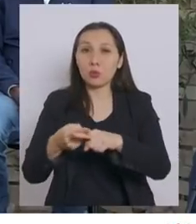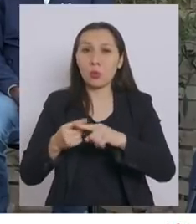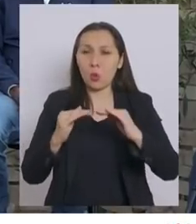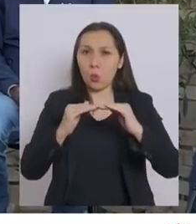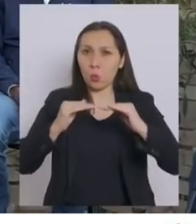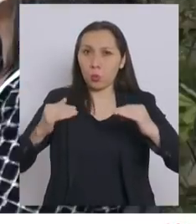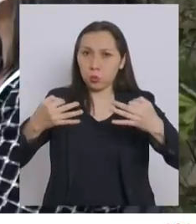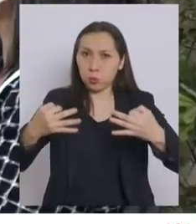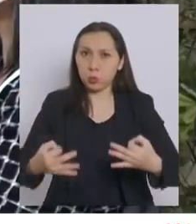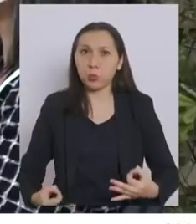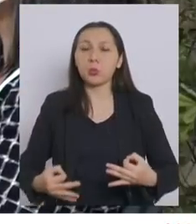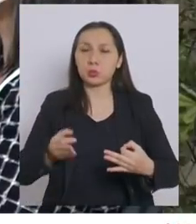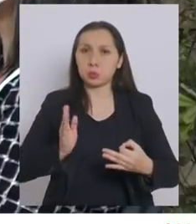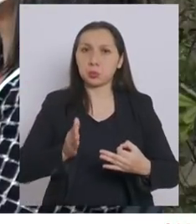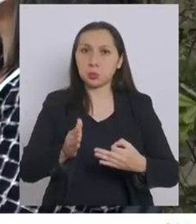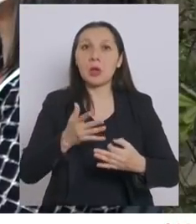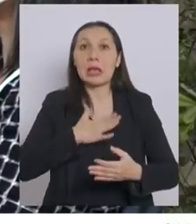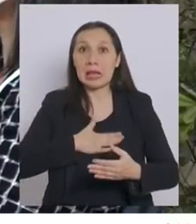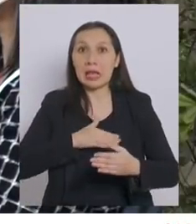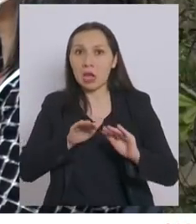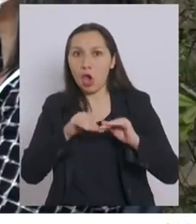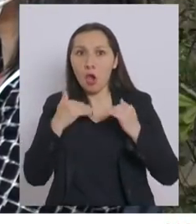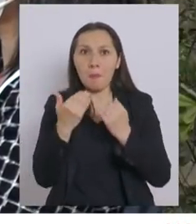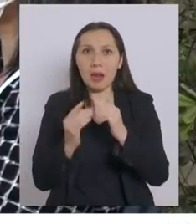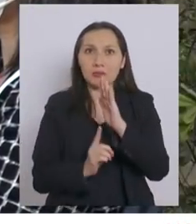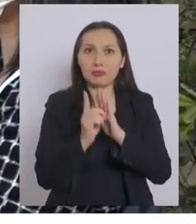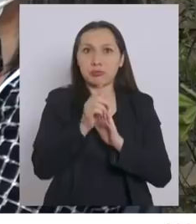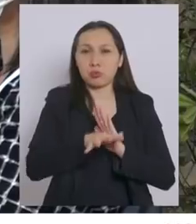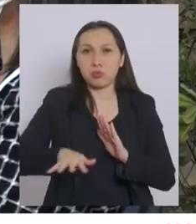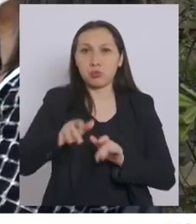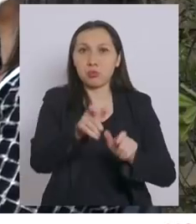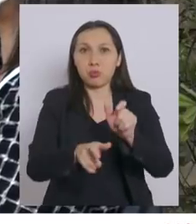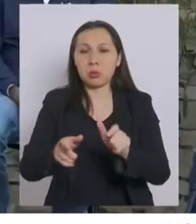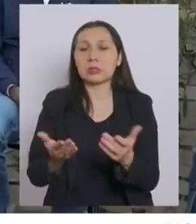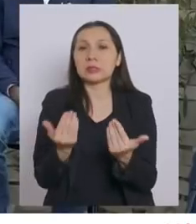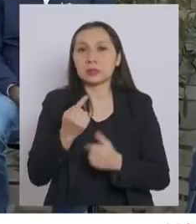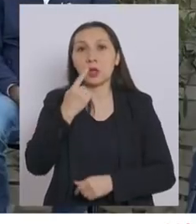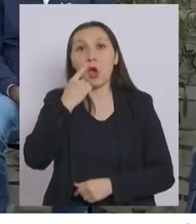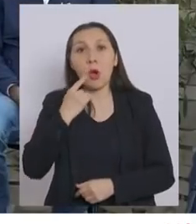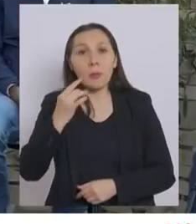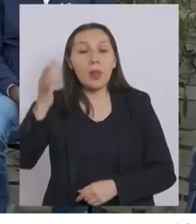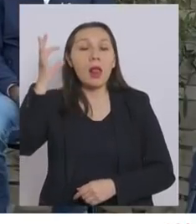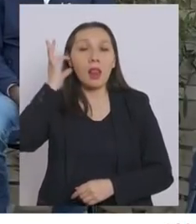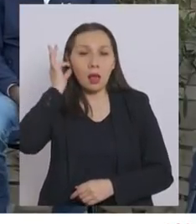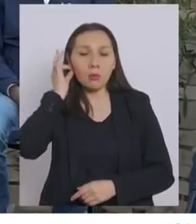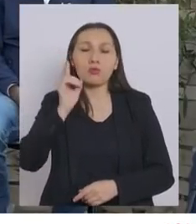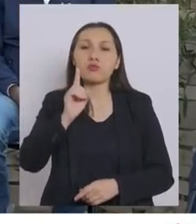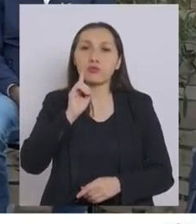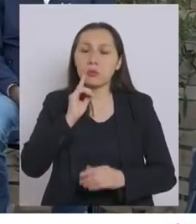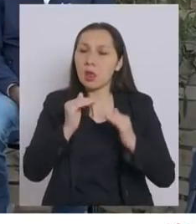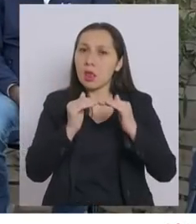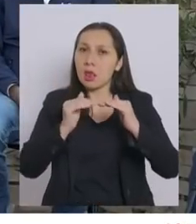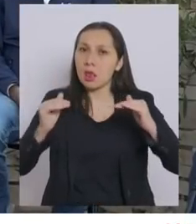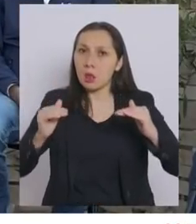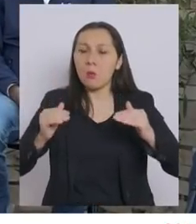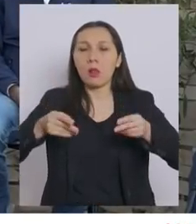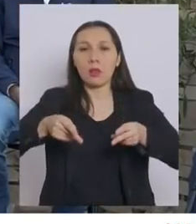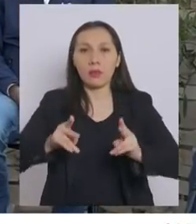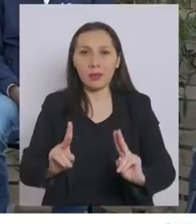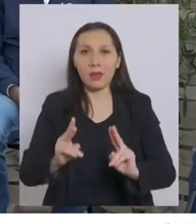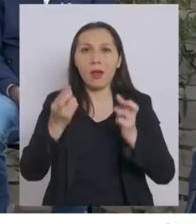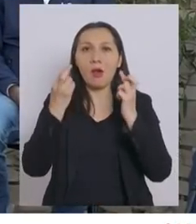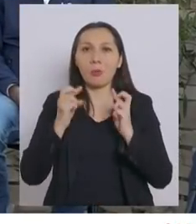sostenible que aspira al desarrollo integral de sus habitantes requiere que tanto hombres como mujeres tengamos igualdad de derechos,